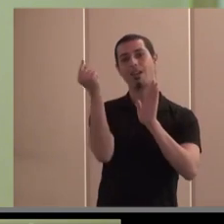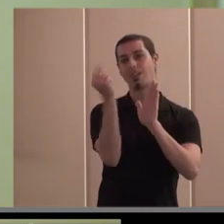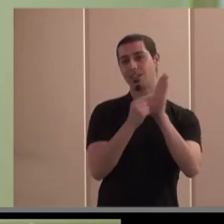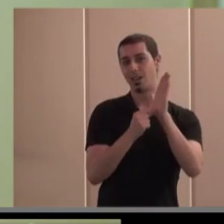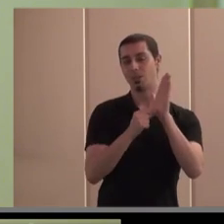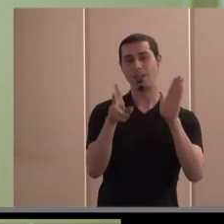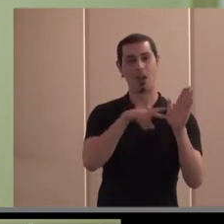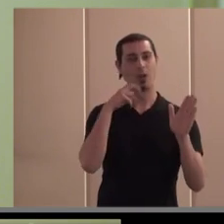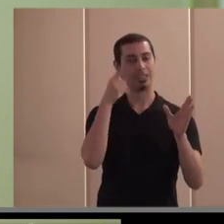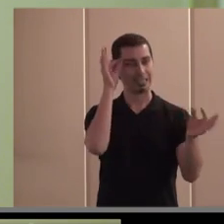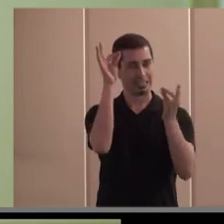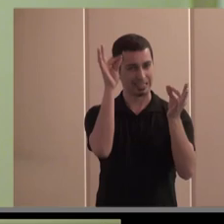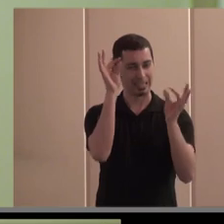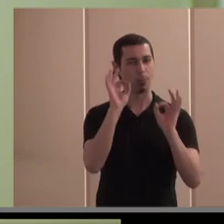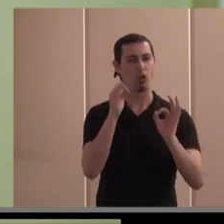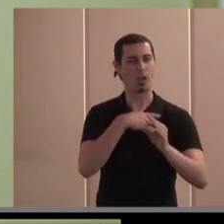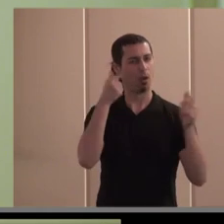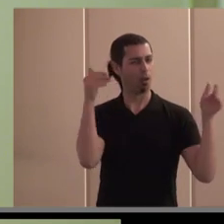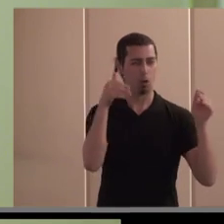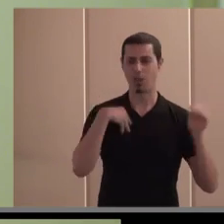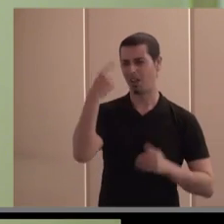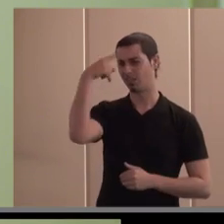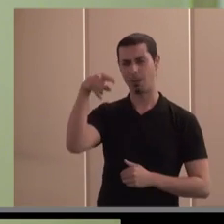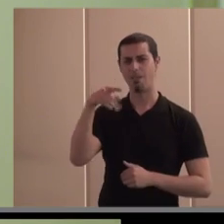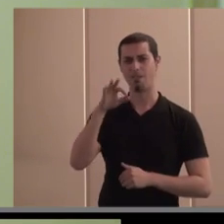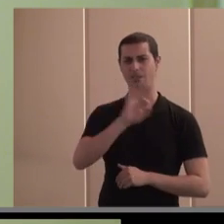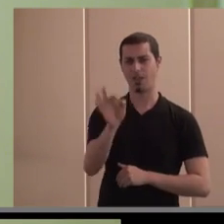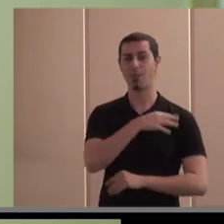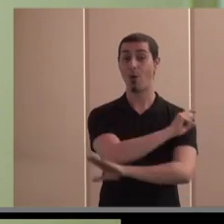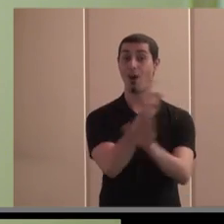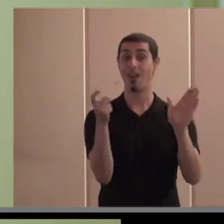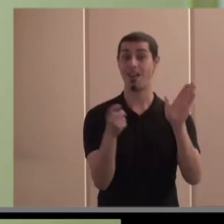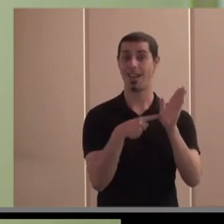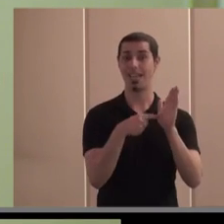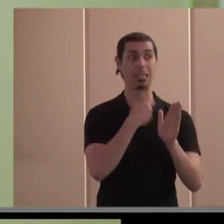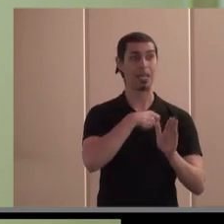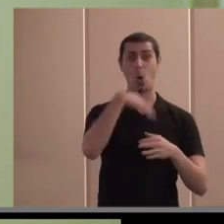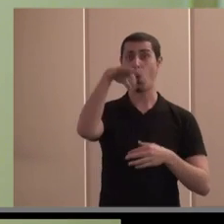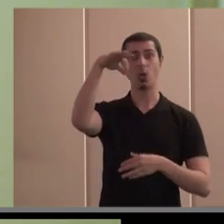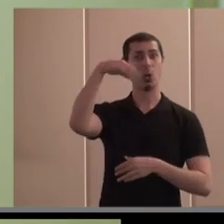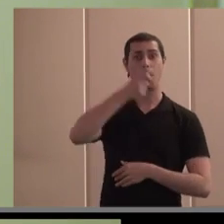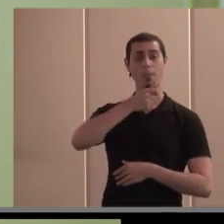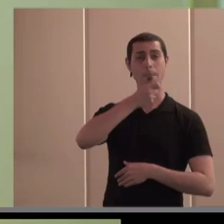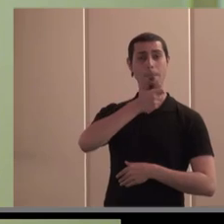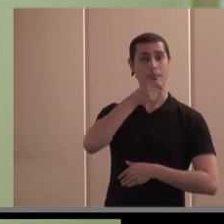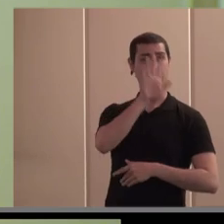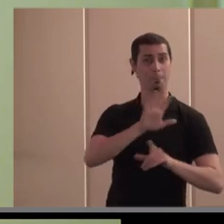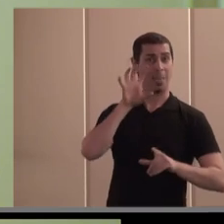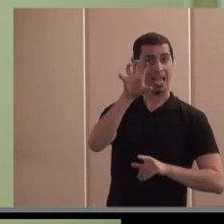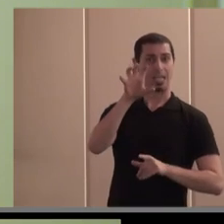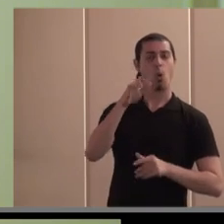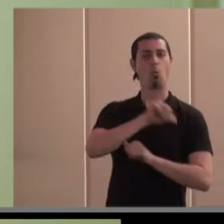y valores muy concretos. Yo no me voy a centrar en esto porque creo que ya lo sabéis. Hay una ley, España es el único país, ahora mismo está Portugal y Francia